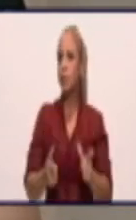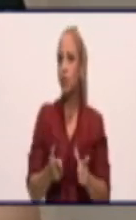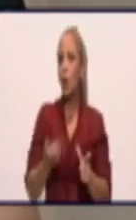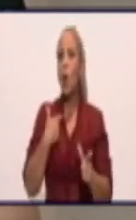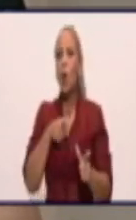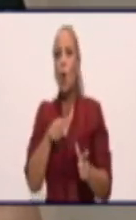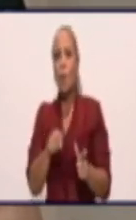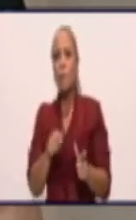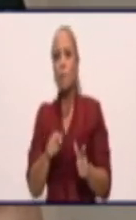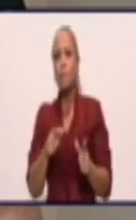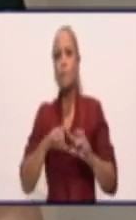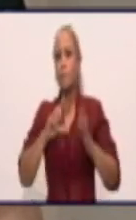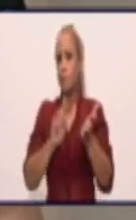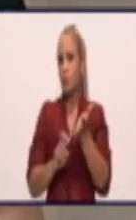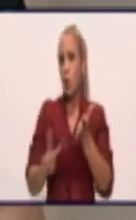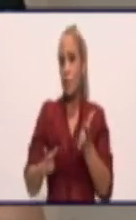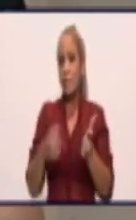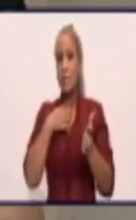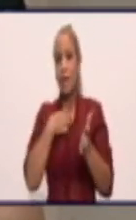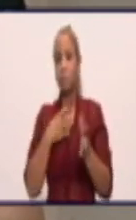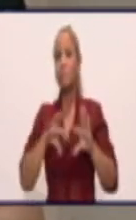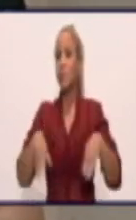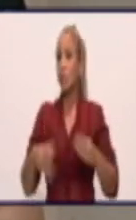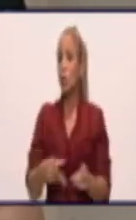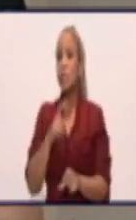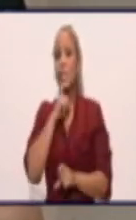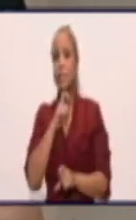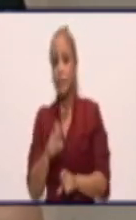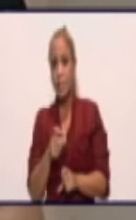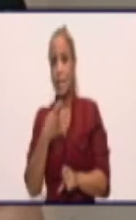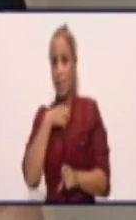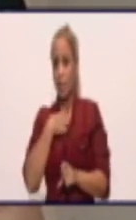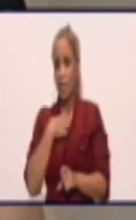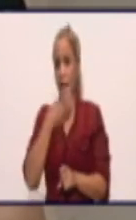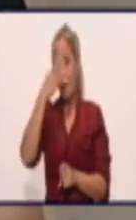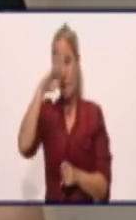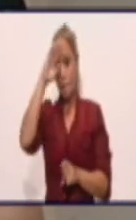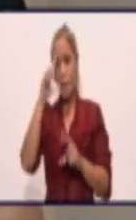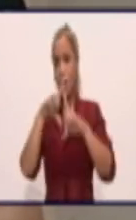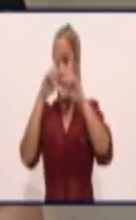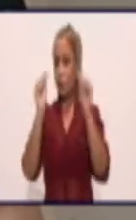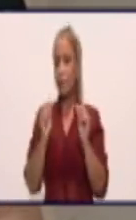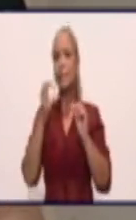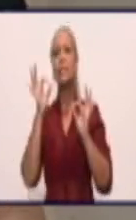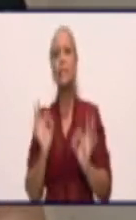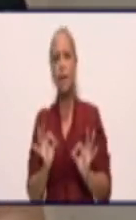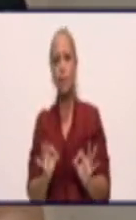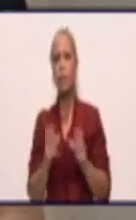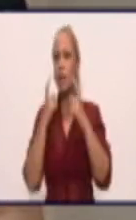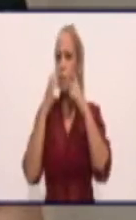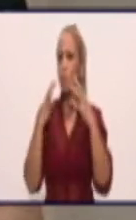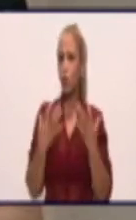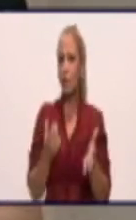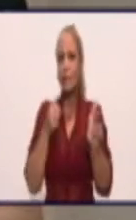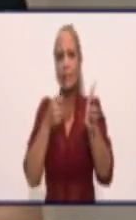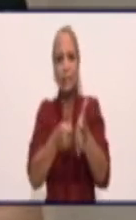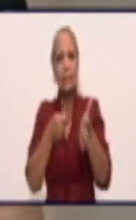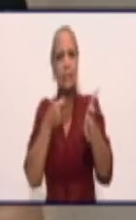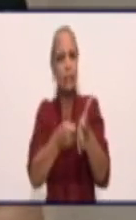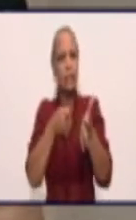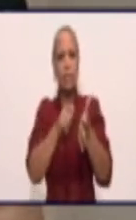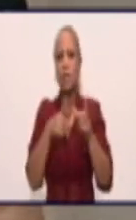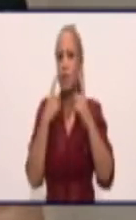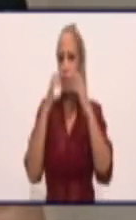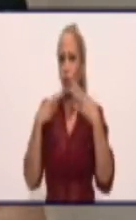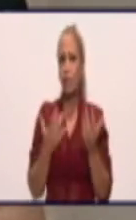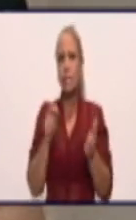situación que hoy tiene el país. Por lo que siempre insistimos en la importancia hoy de ser